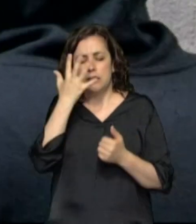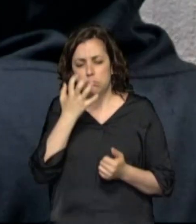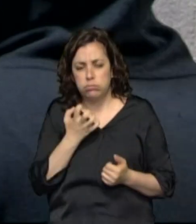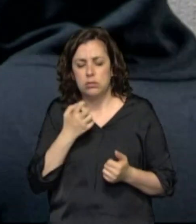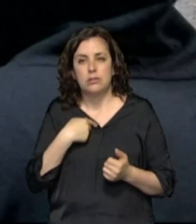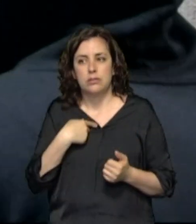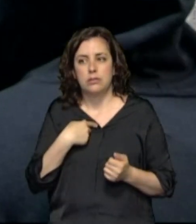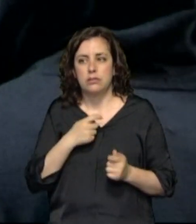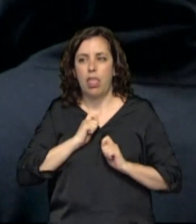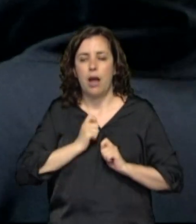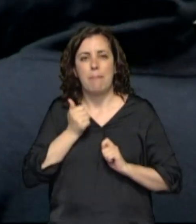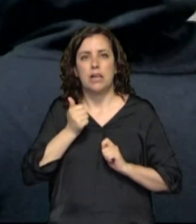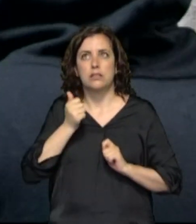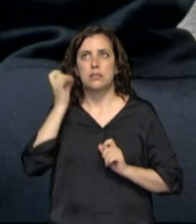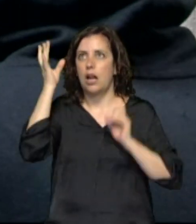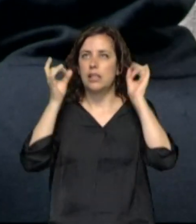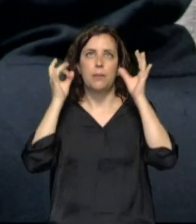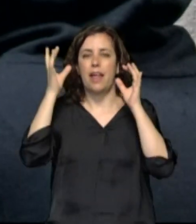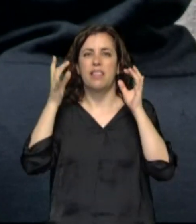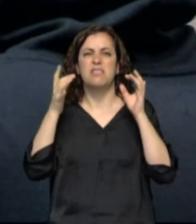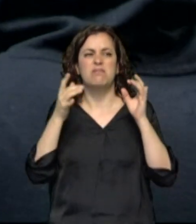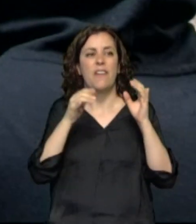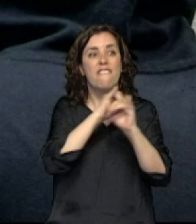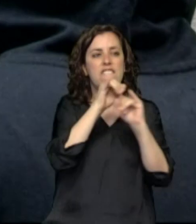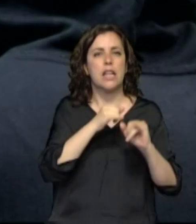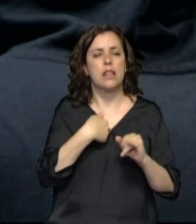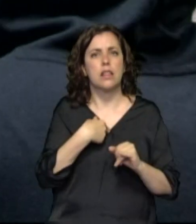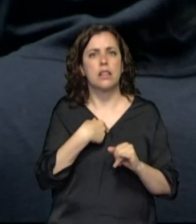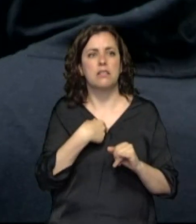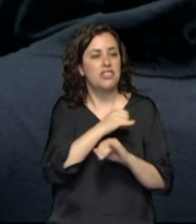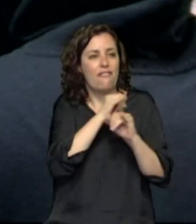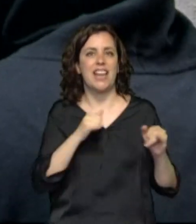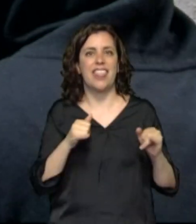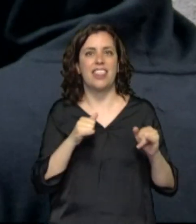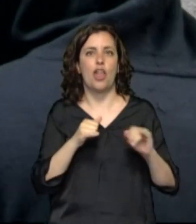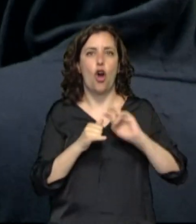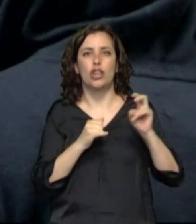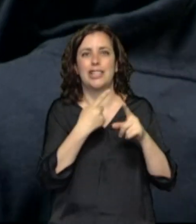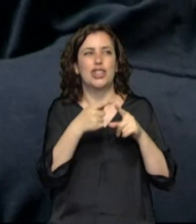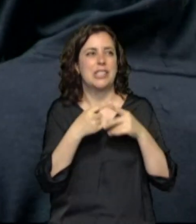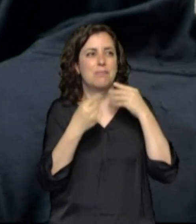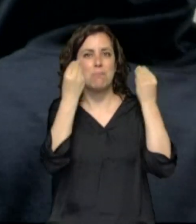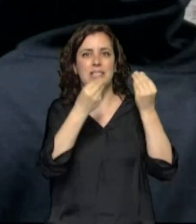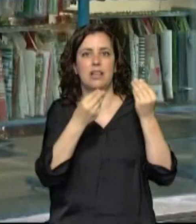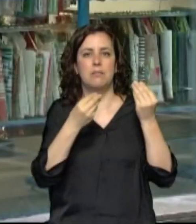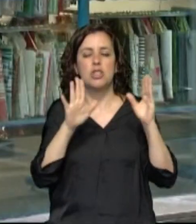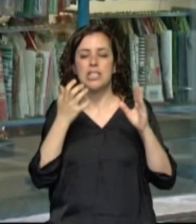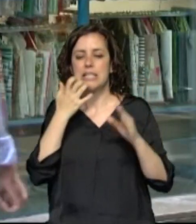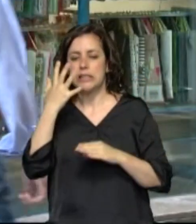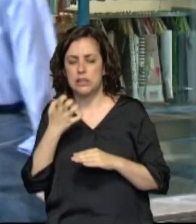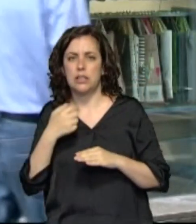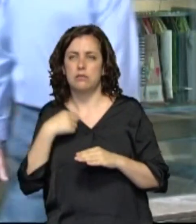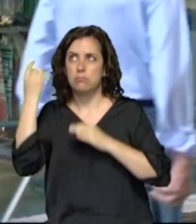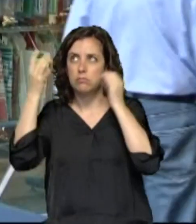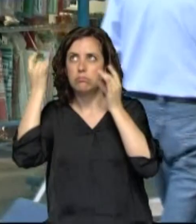más creatividad. Desde la felicidad es como que estás, pues eso, muy feliz y piensas en otras cosas. No te encierras en ti mismo igual. Su